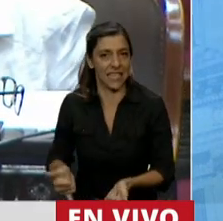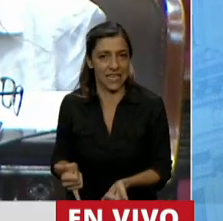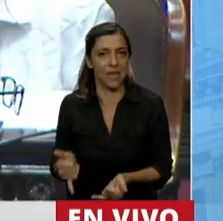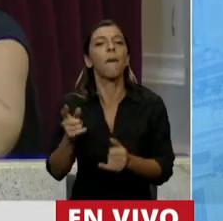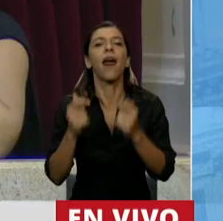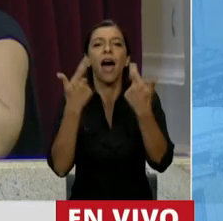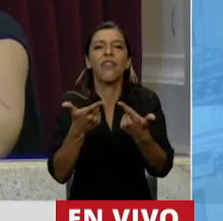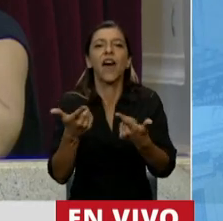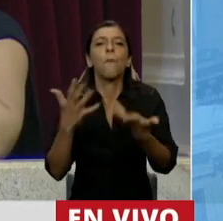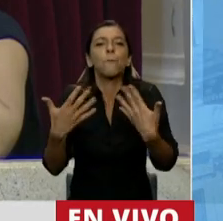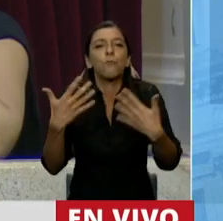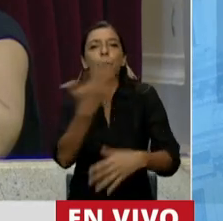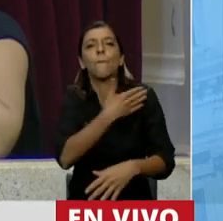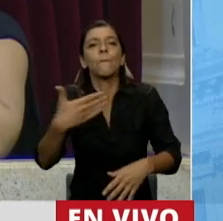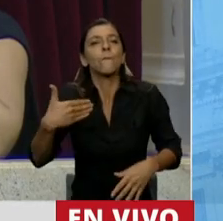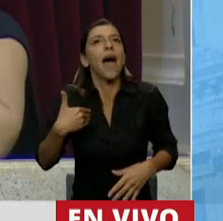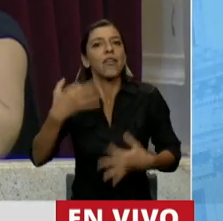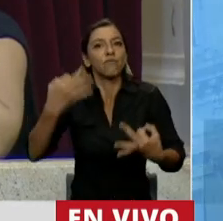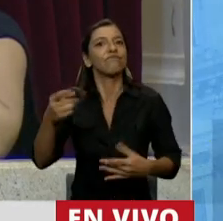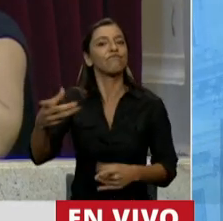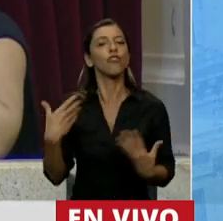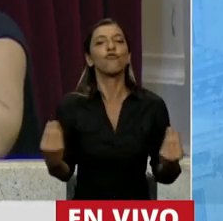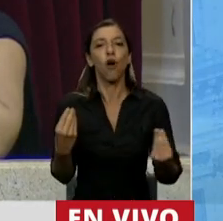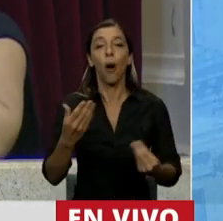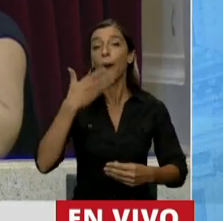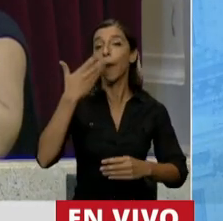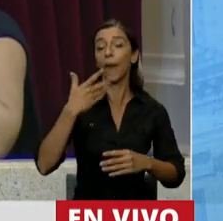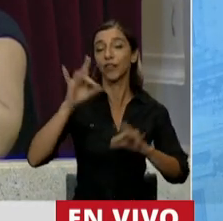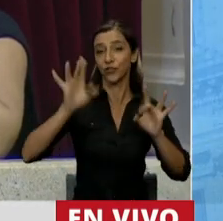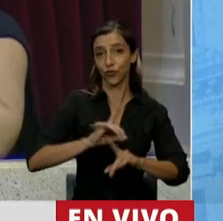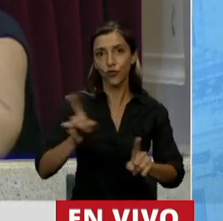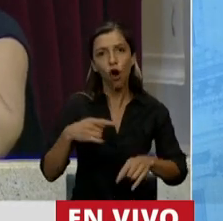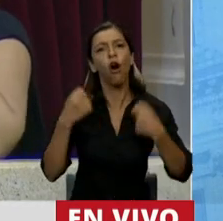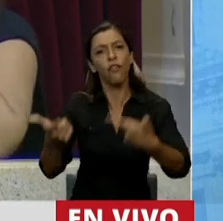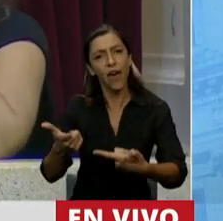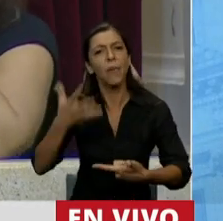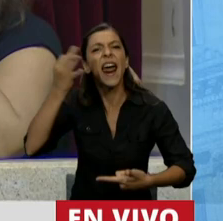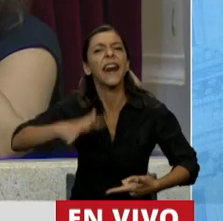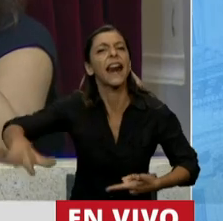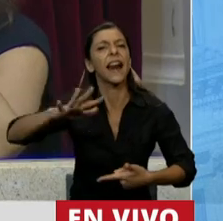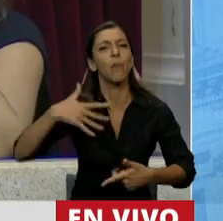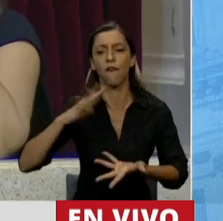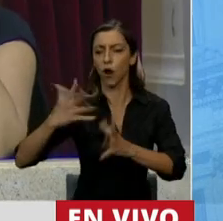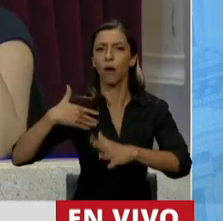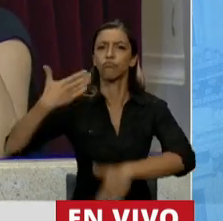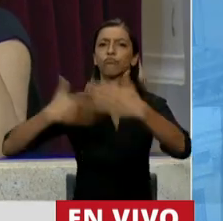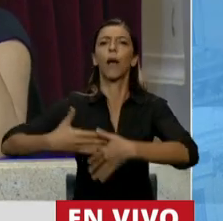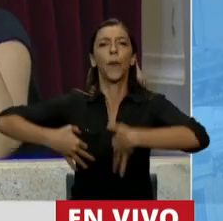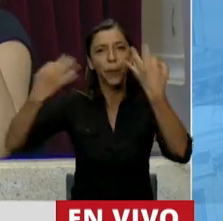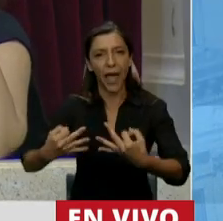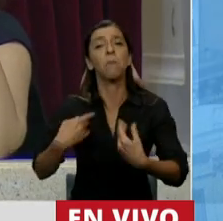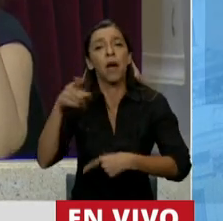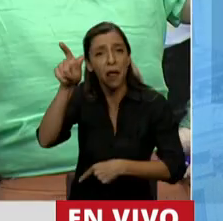maternidad en la realidad y no solo en el discurso, para que el Estado asegure la información a las mujeres, las